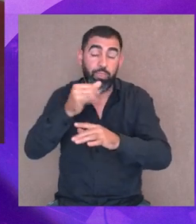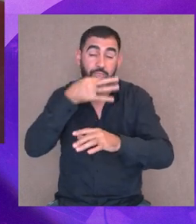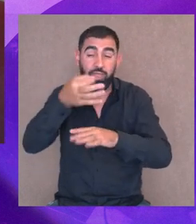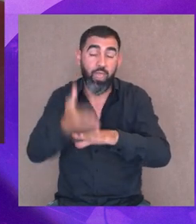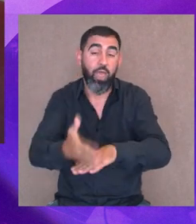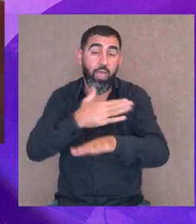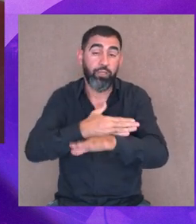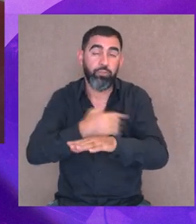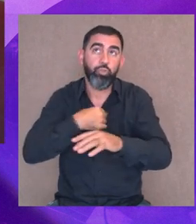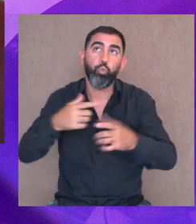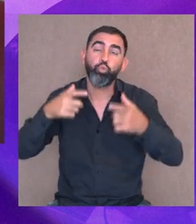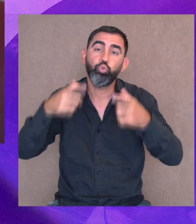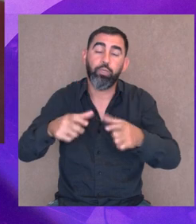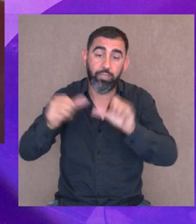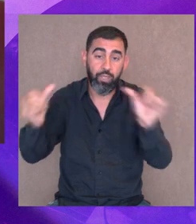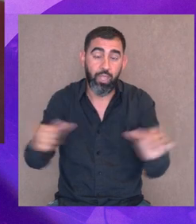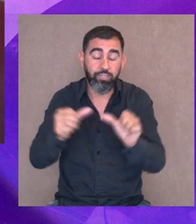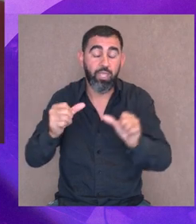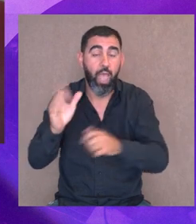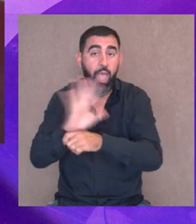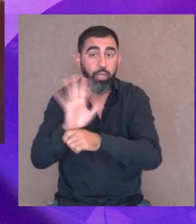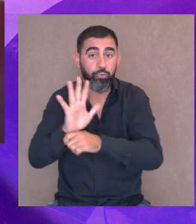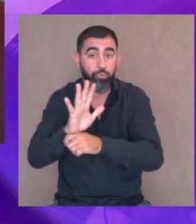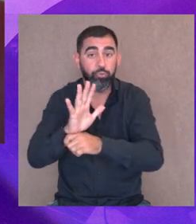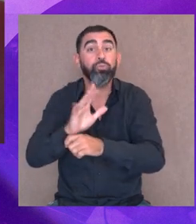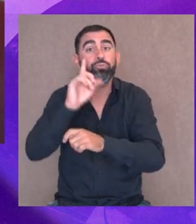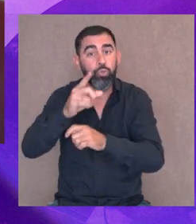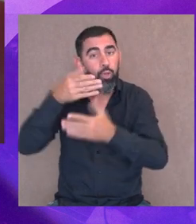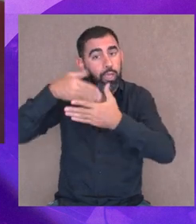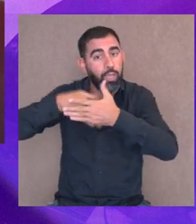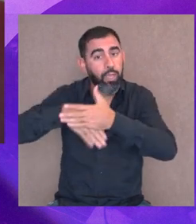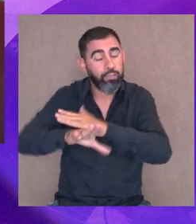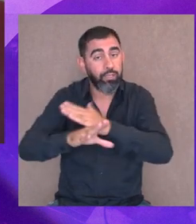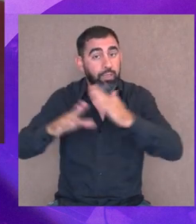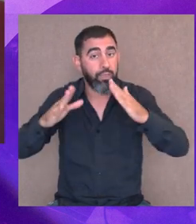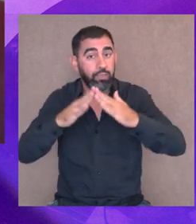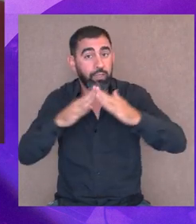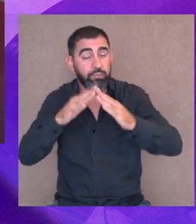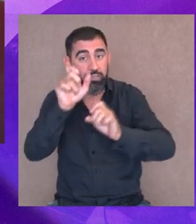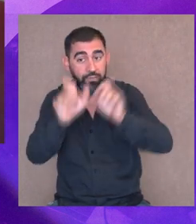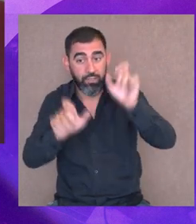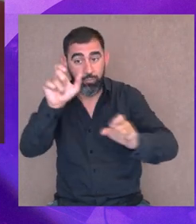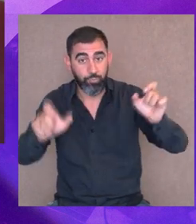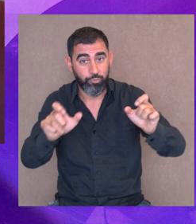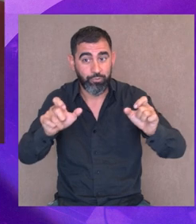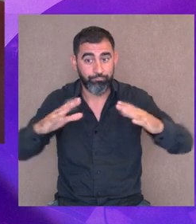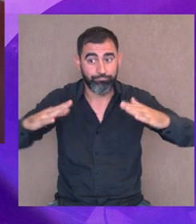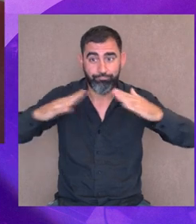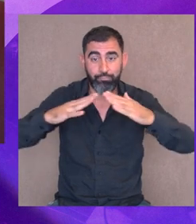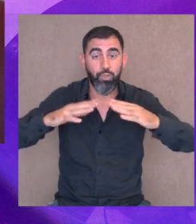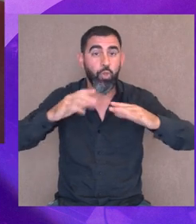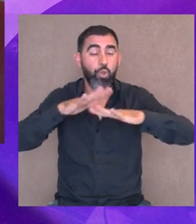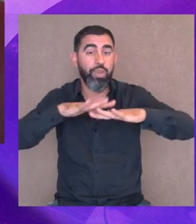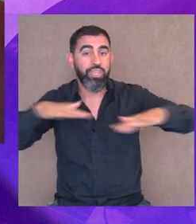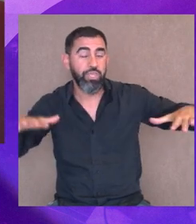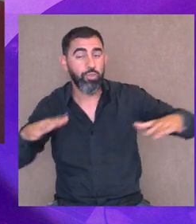comentaba que tuve la suerte de hacer ficción como actriz, nosotros entrábamos en la casa de las personas y los niños y los